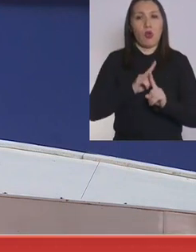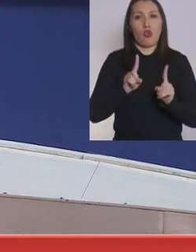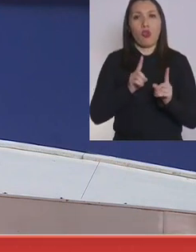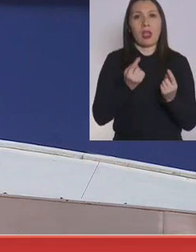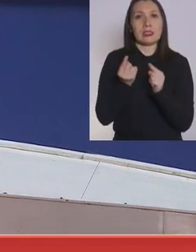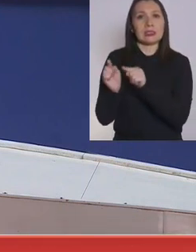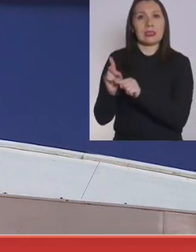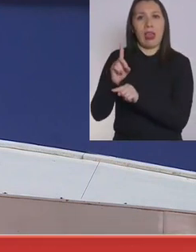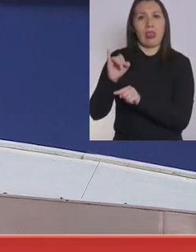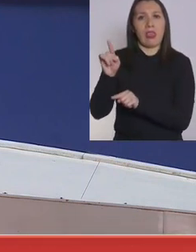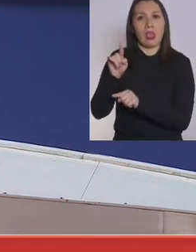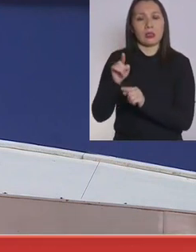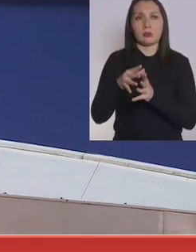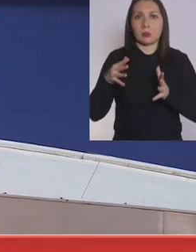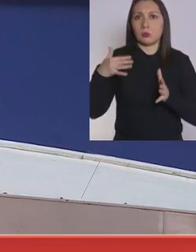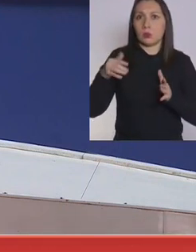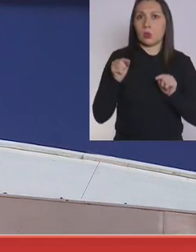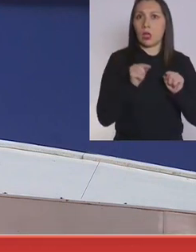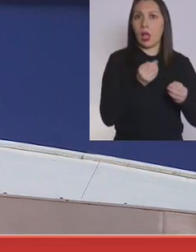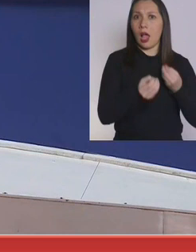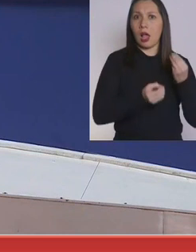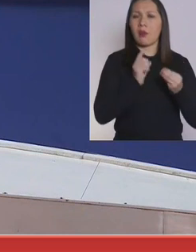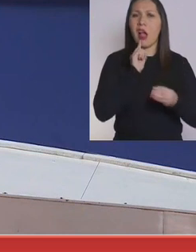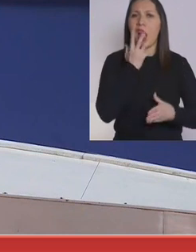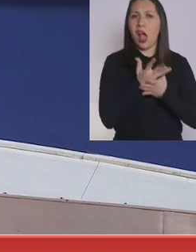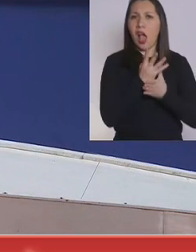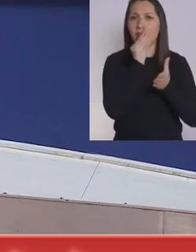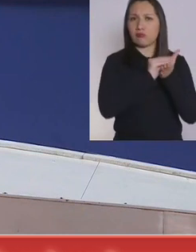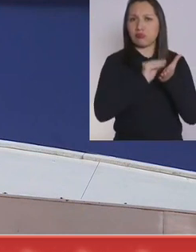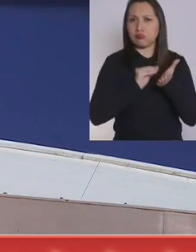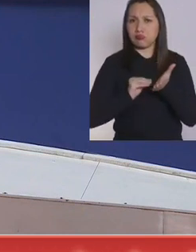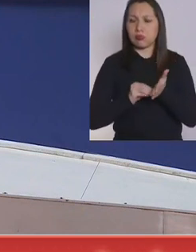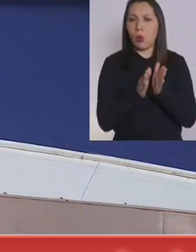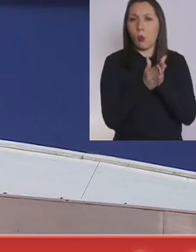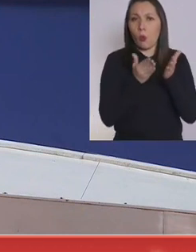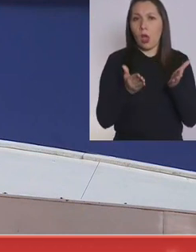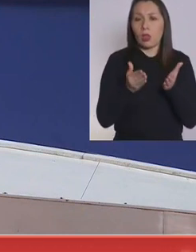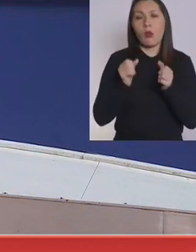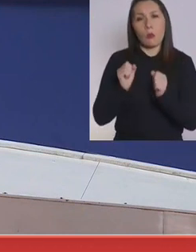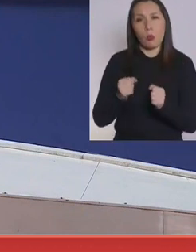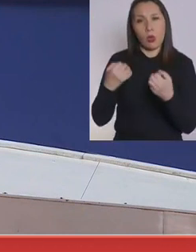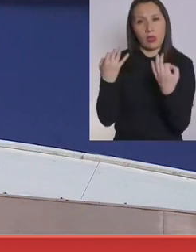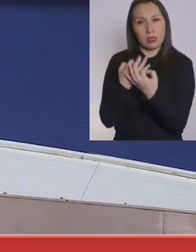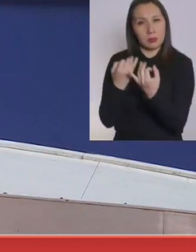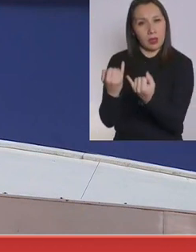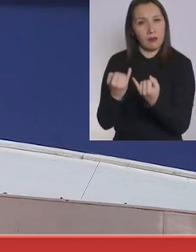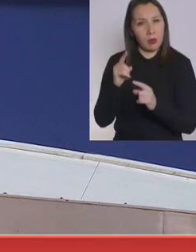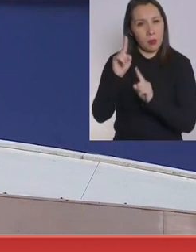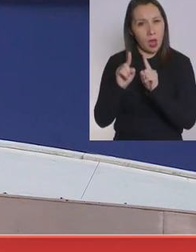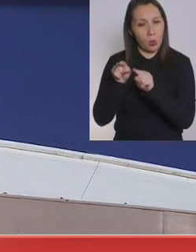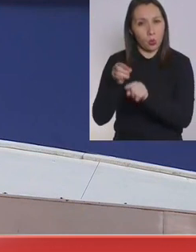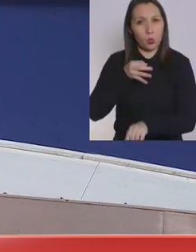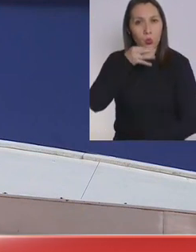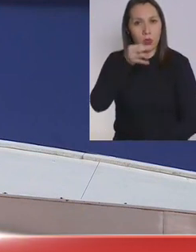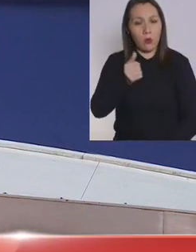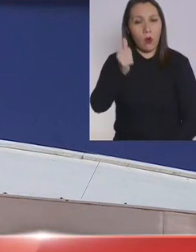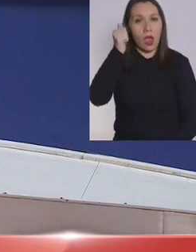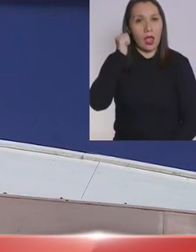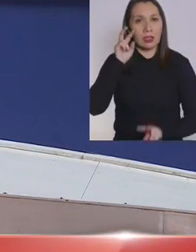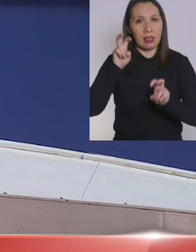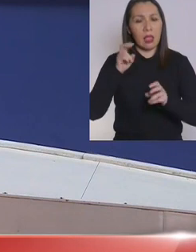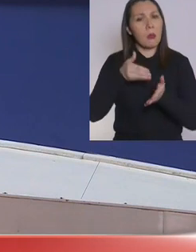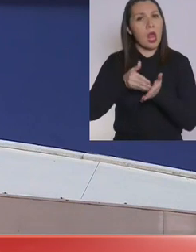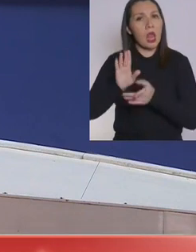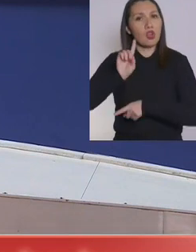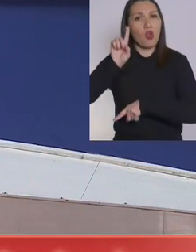DEIS, por ejemplo, parece tomar aún más valor lo que pueda tener ese cuaderno. No sé si nos pueden explicar o entregar algunos detalles de lo que usted dijo ayer y respecto